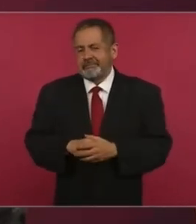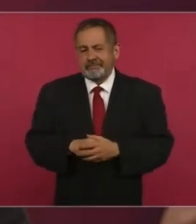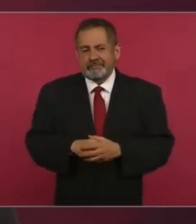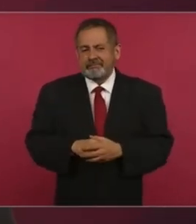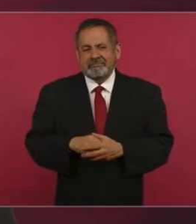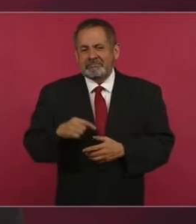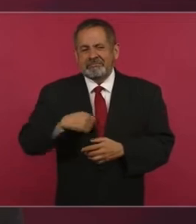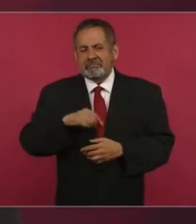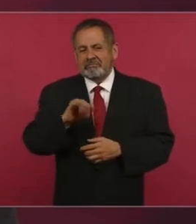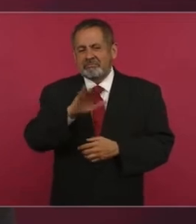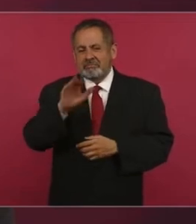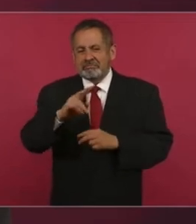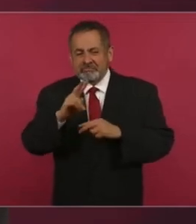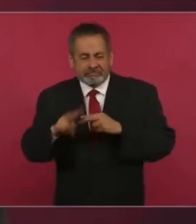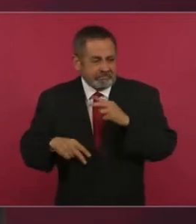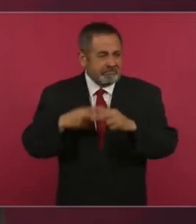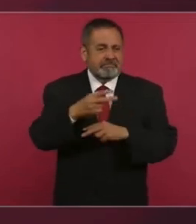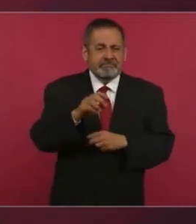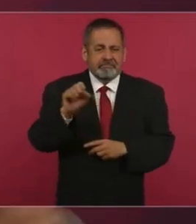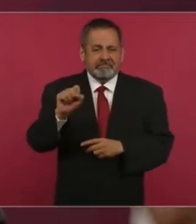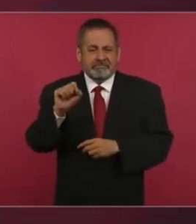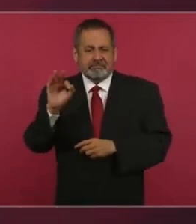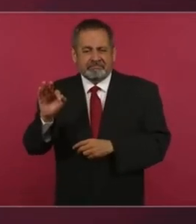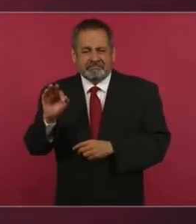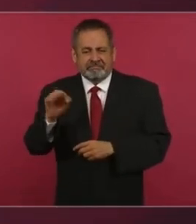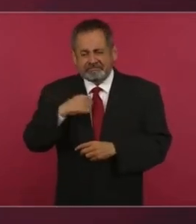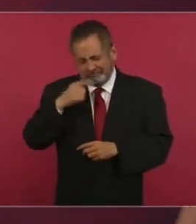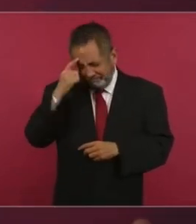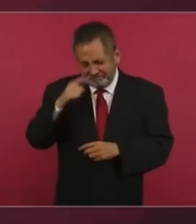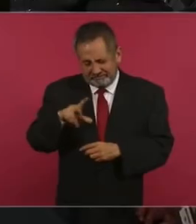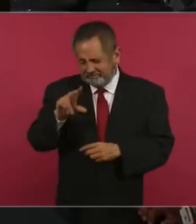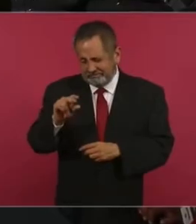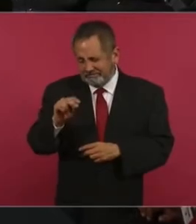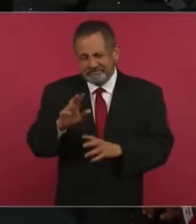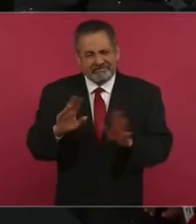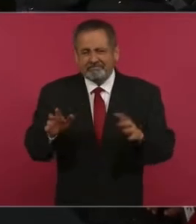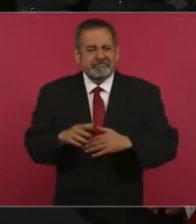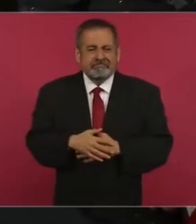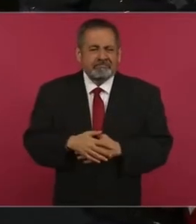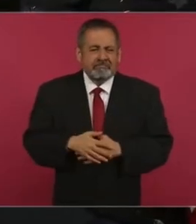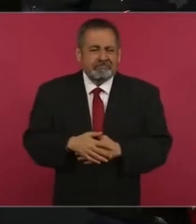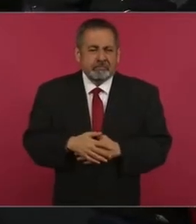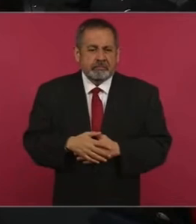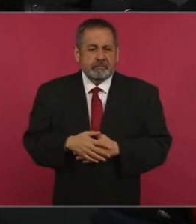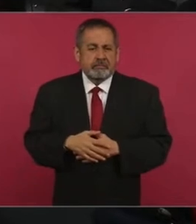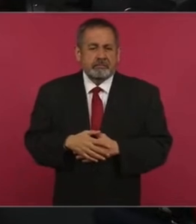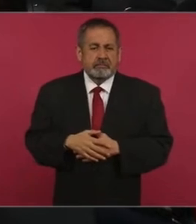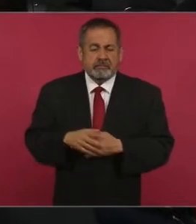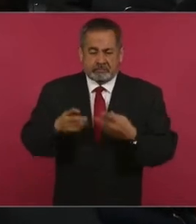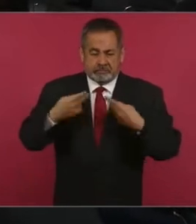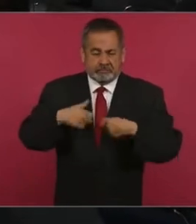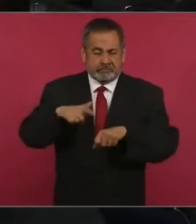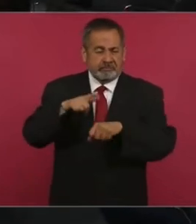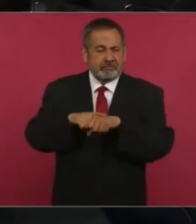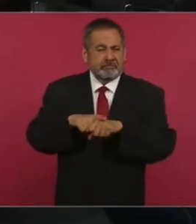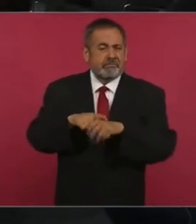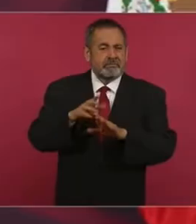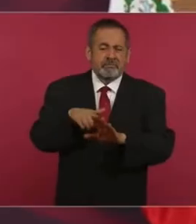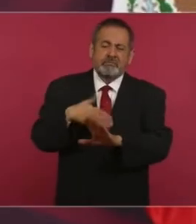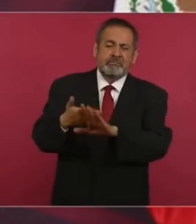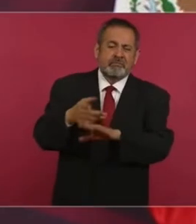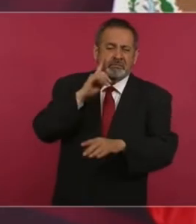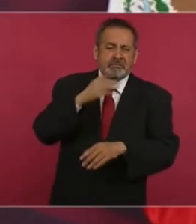yo a estar en San Francisco, porque no es un asunto personal con la presidenta que